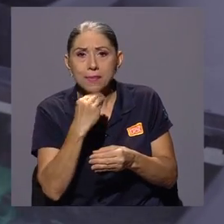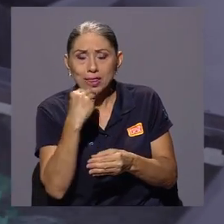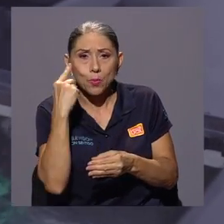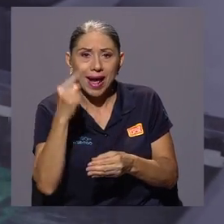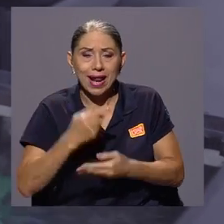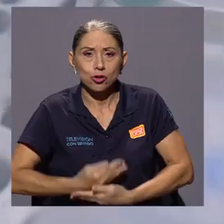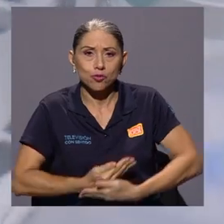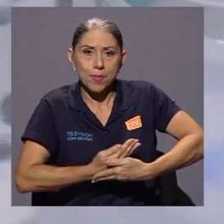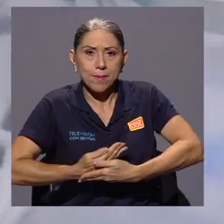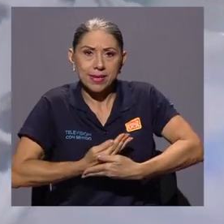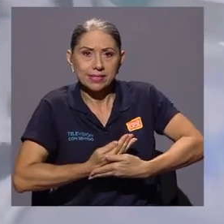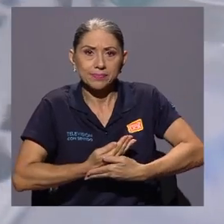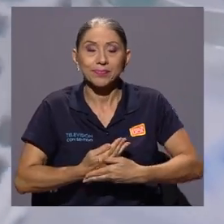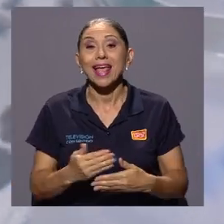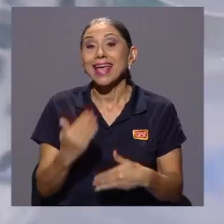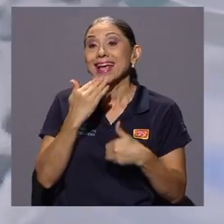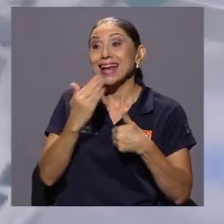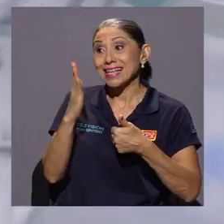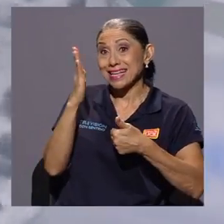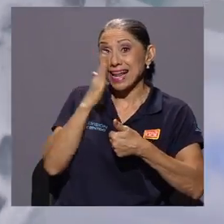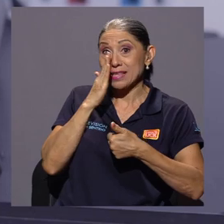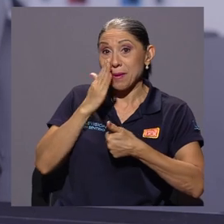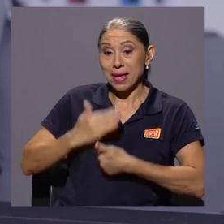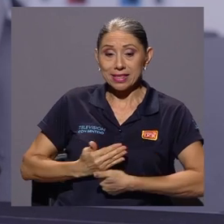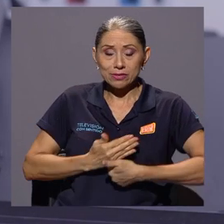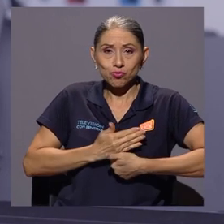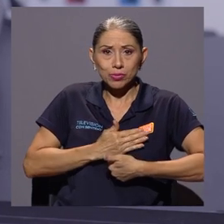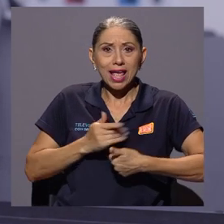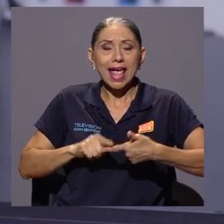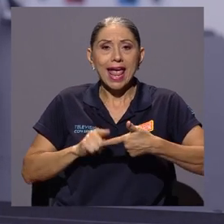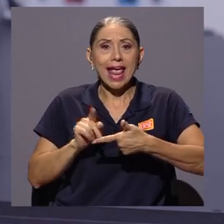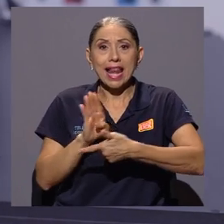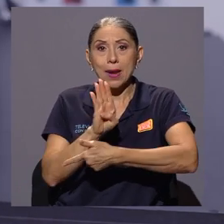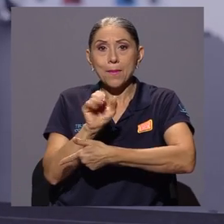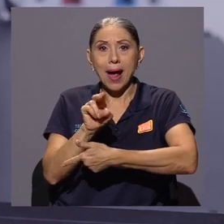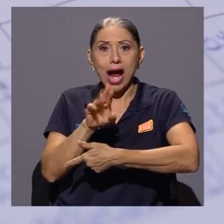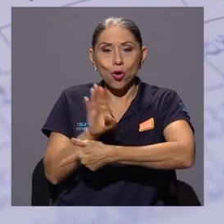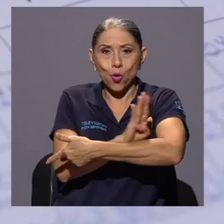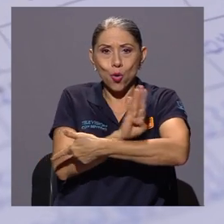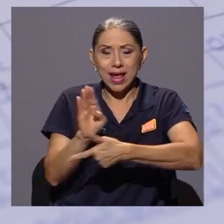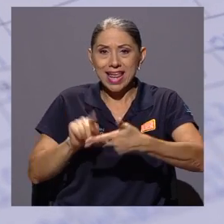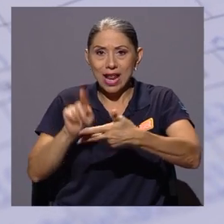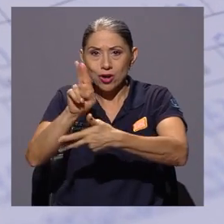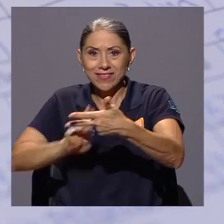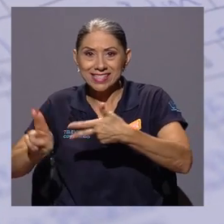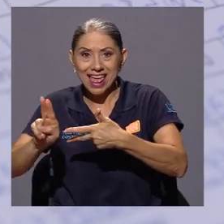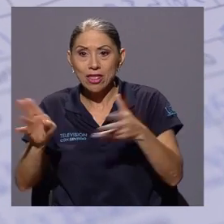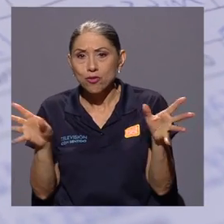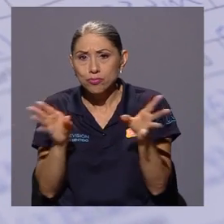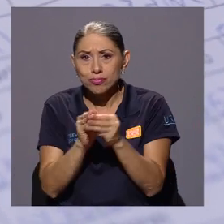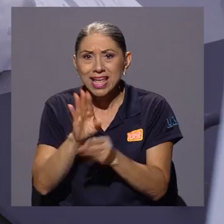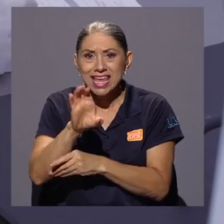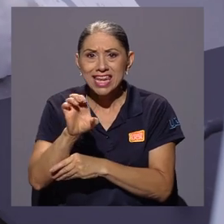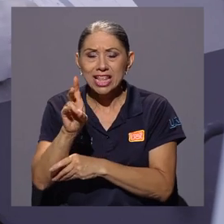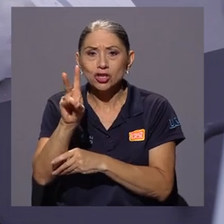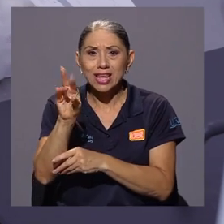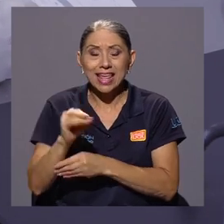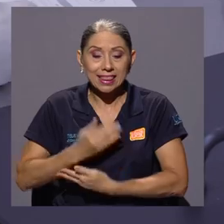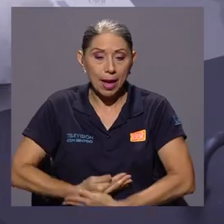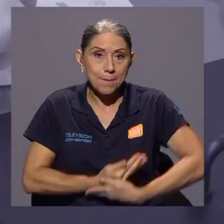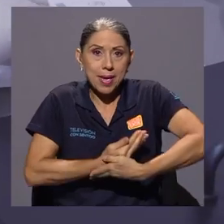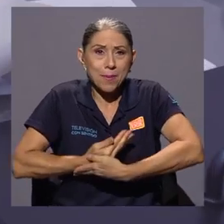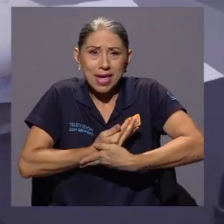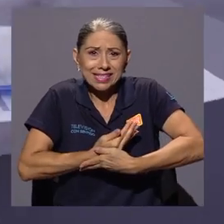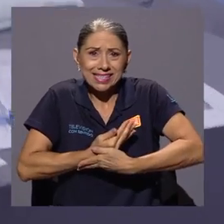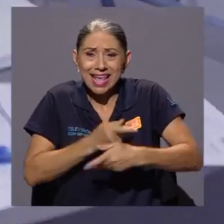alimento. Gracias a la acción en conjunto de las madres donantes, el banco y la universidad, 570 bebés internados en las UCI